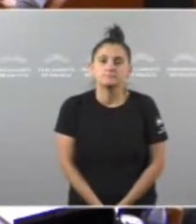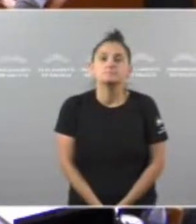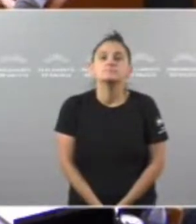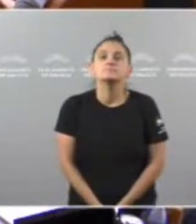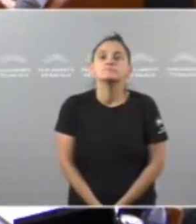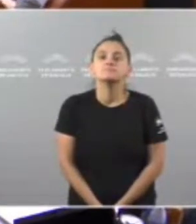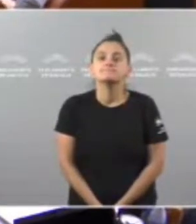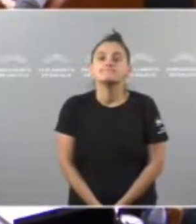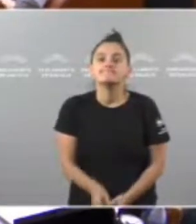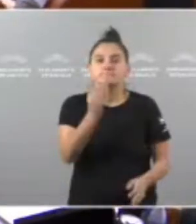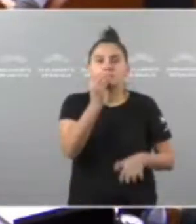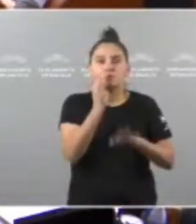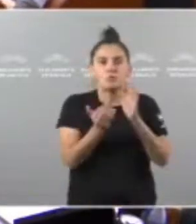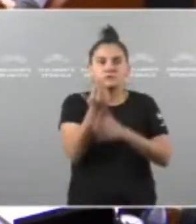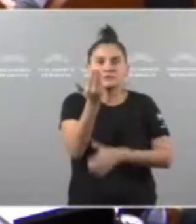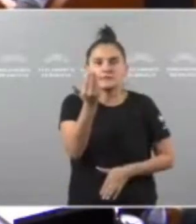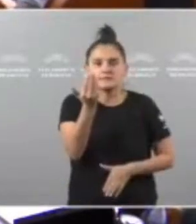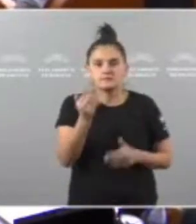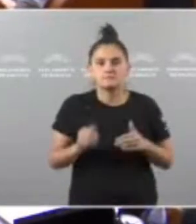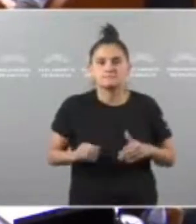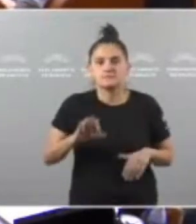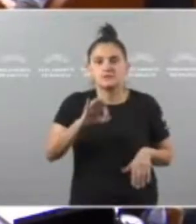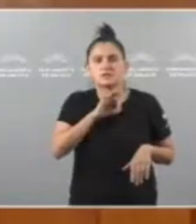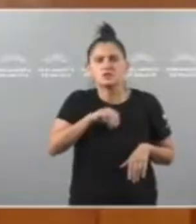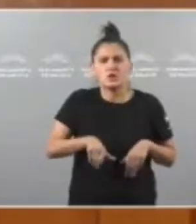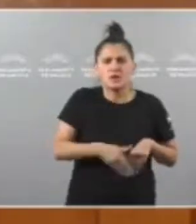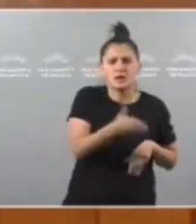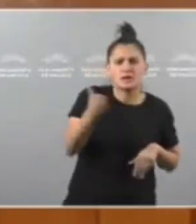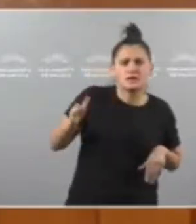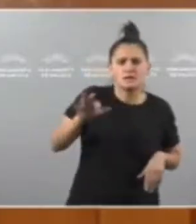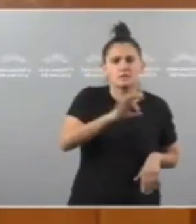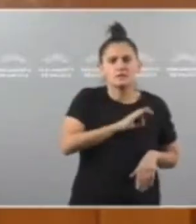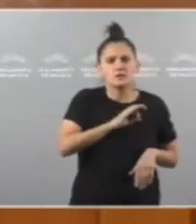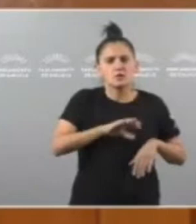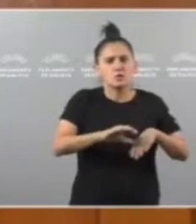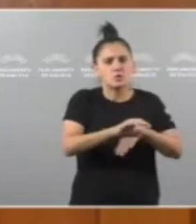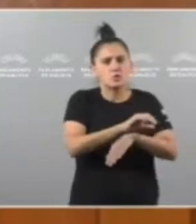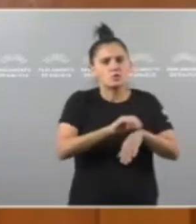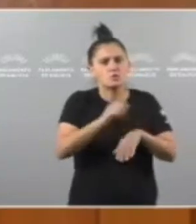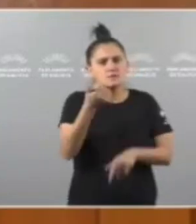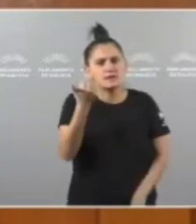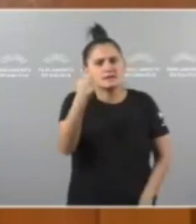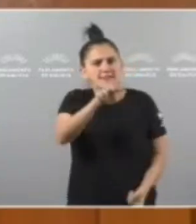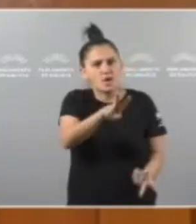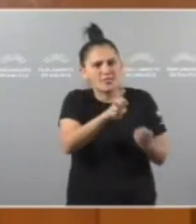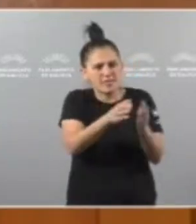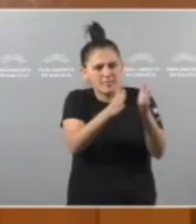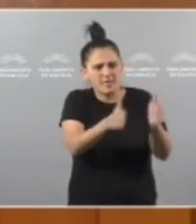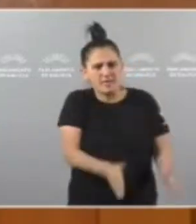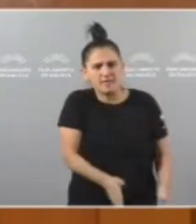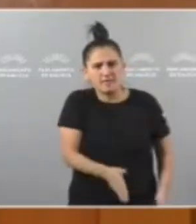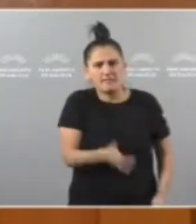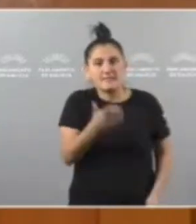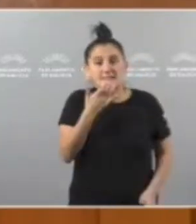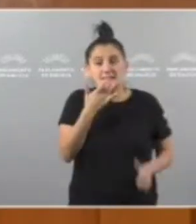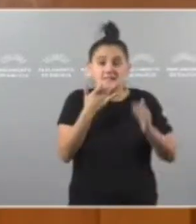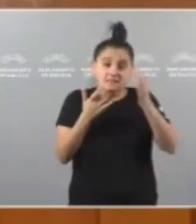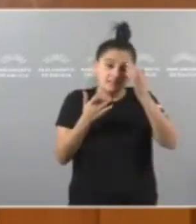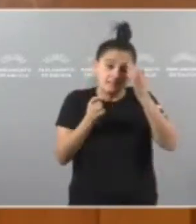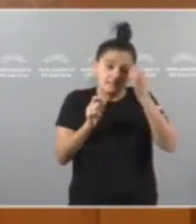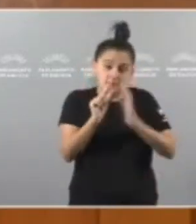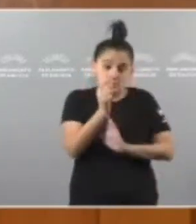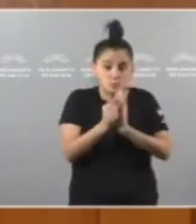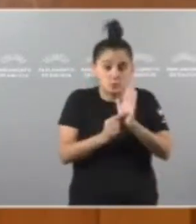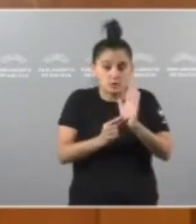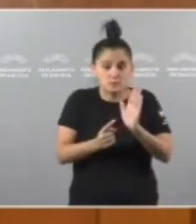Mois bon día, señorías, señor conselleiro de Facenda Se os orzamentos son